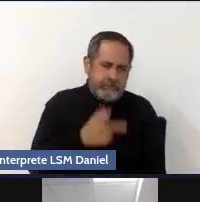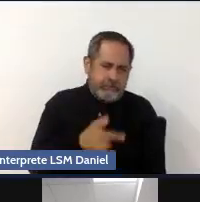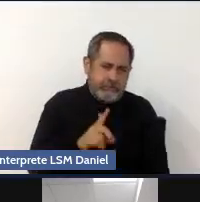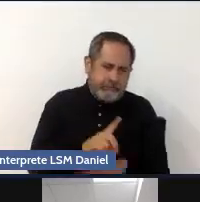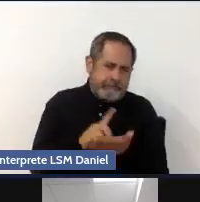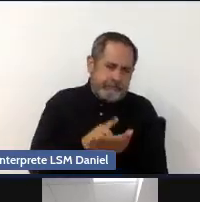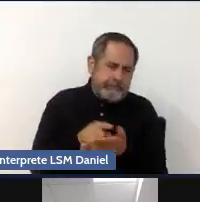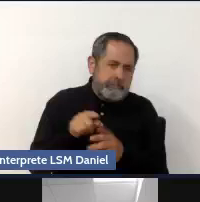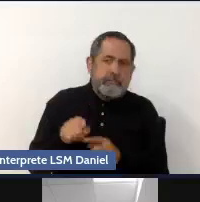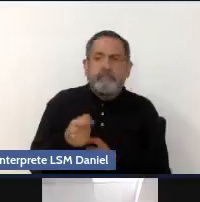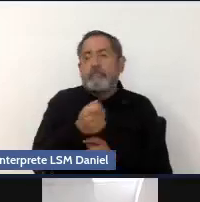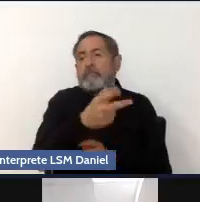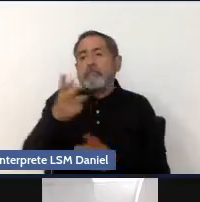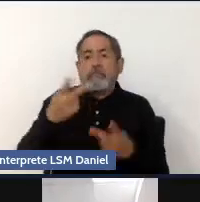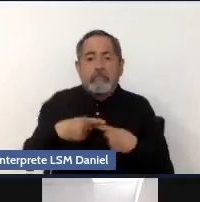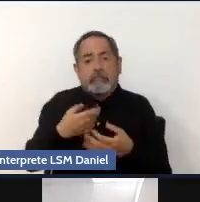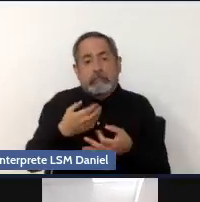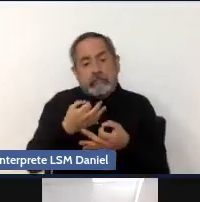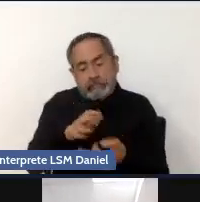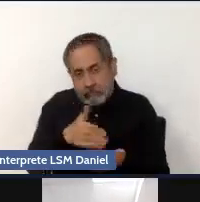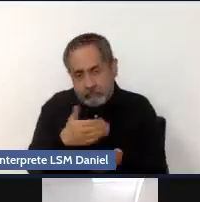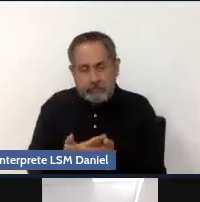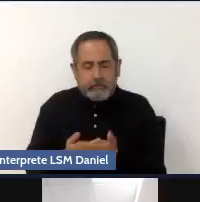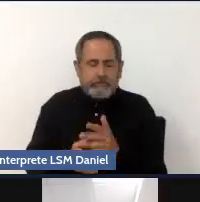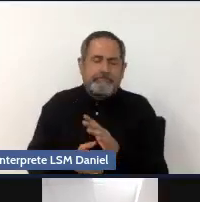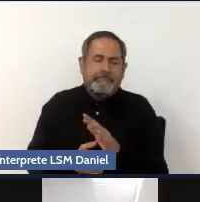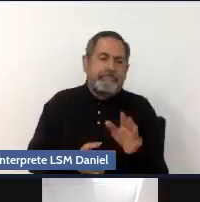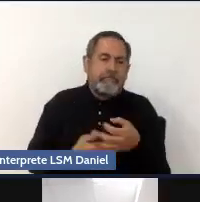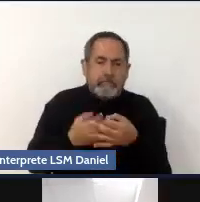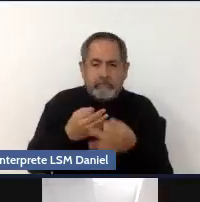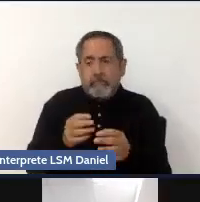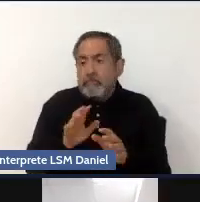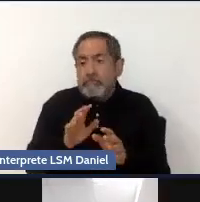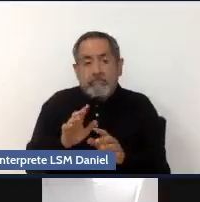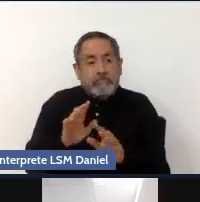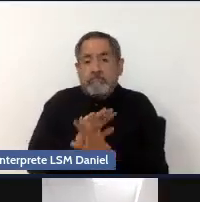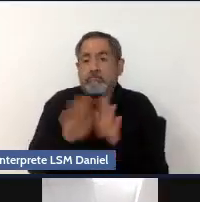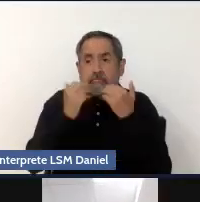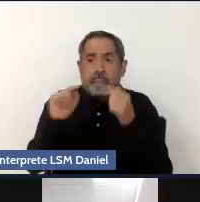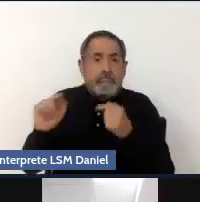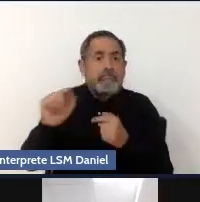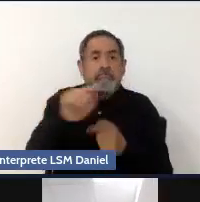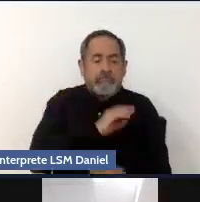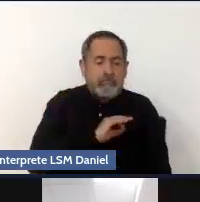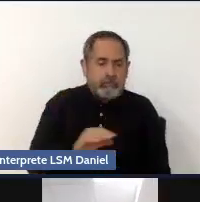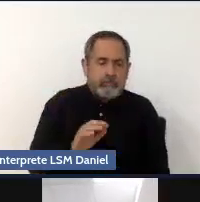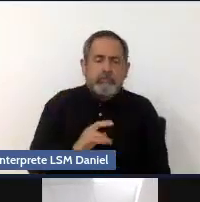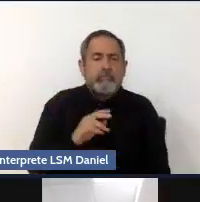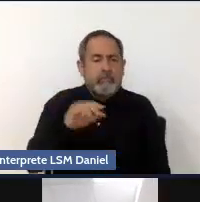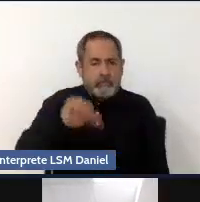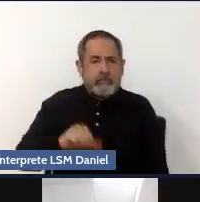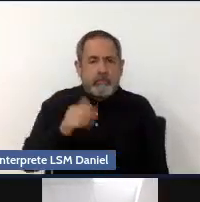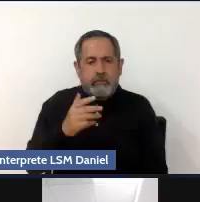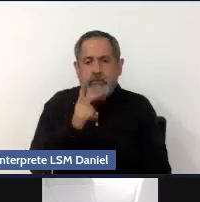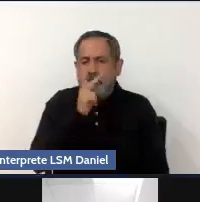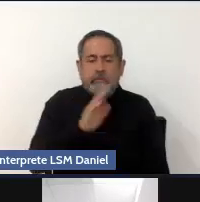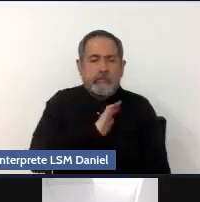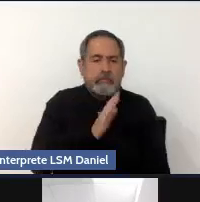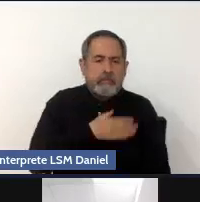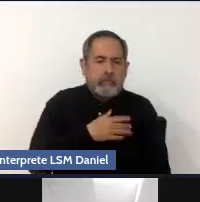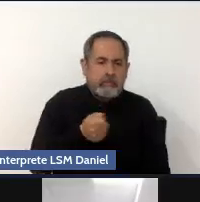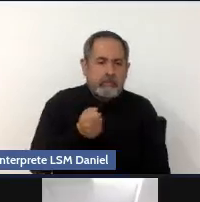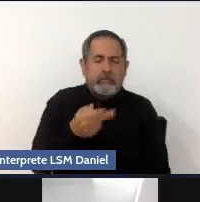suceder a cualquier persona. Entonces, ahora utilizamos el término de sustancias